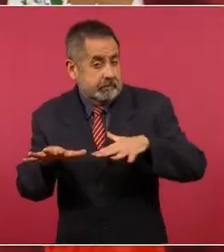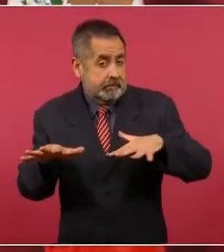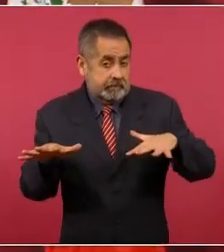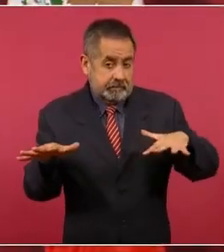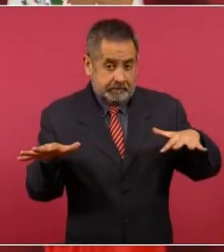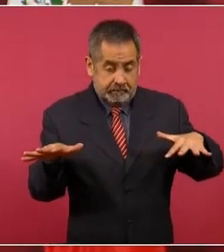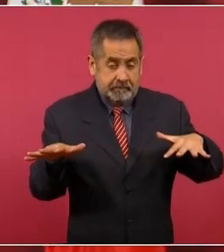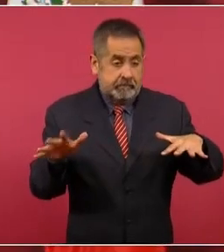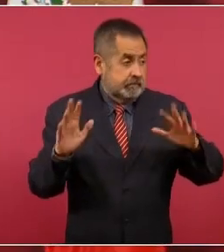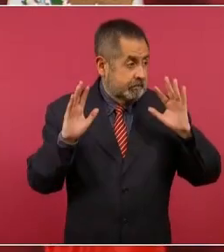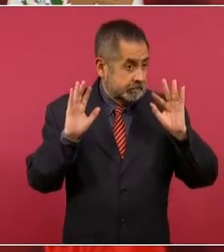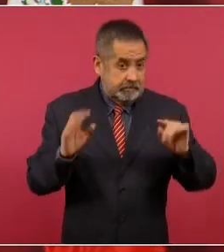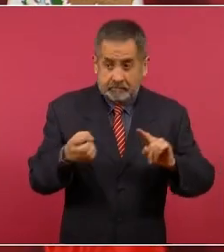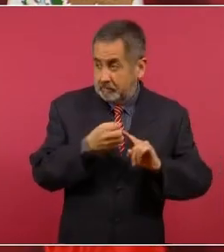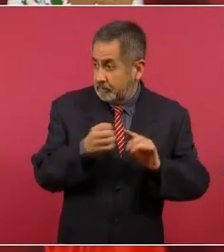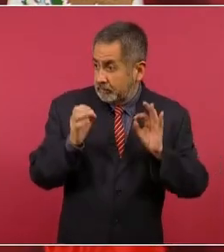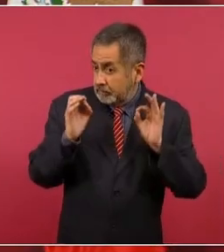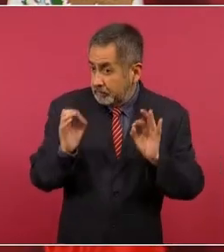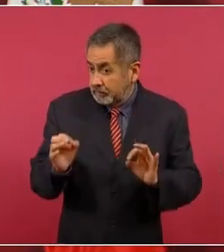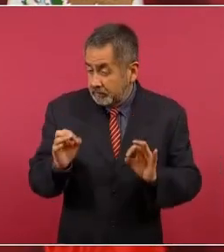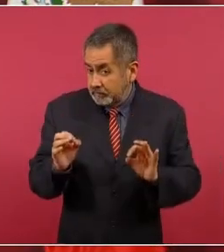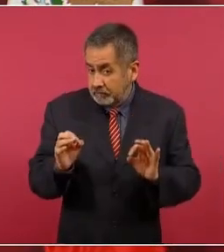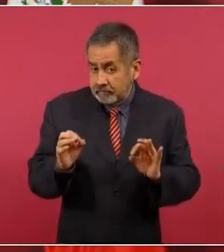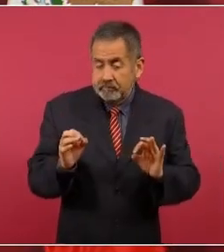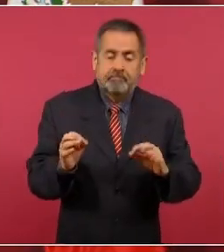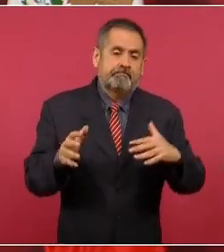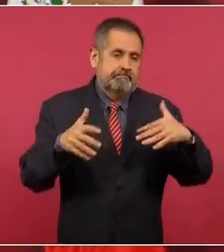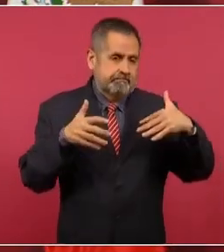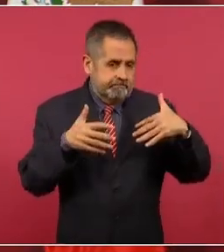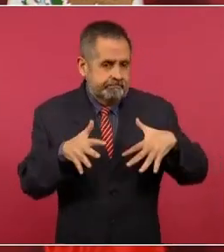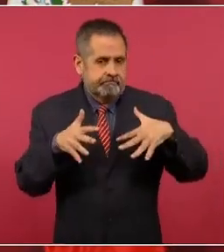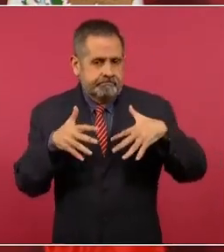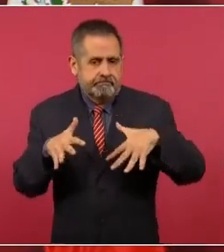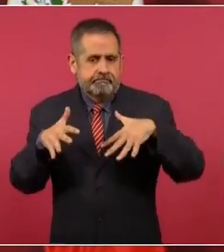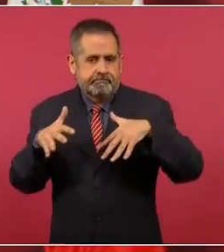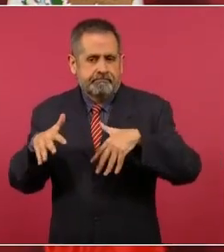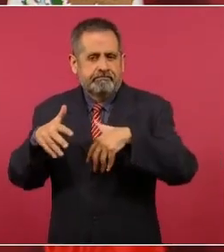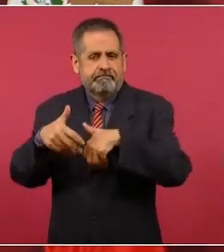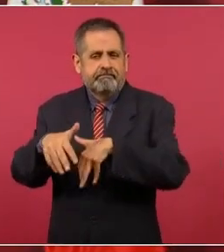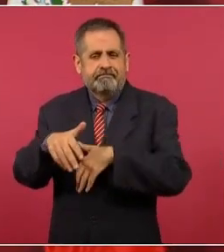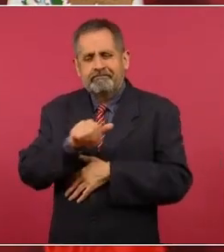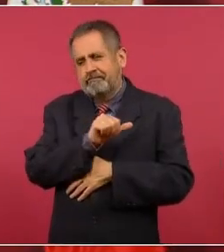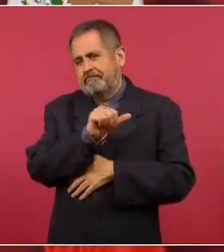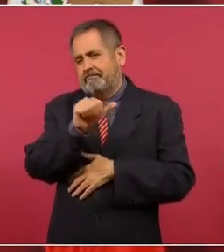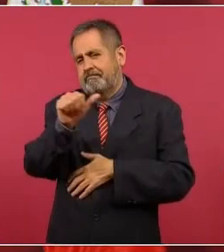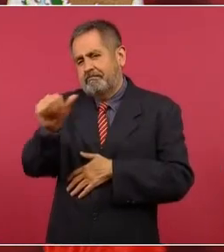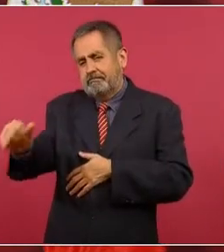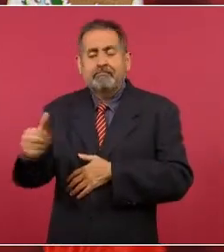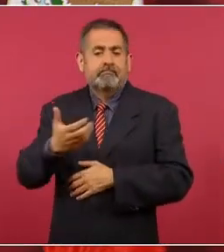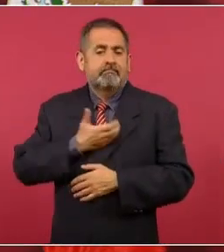ordenados, inicia la marcha